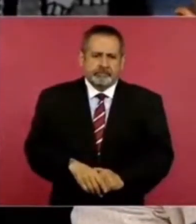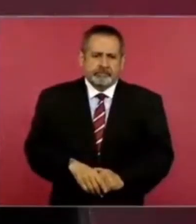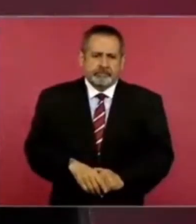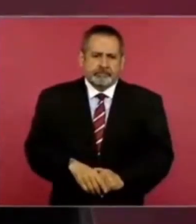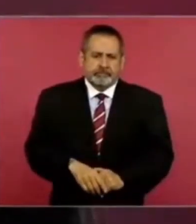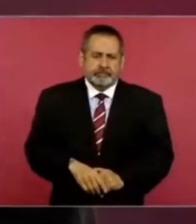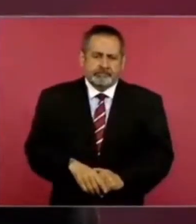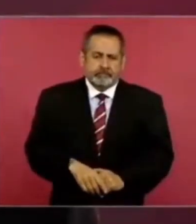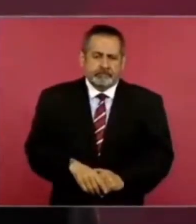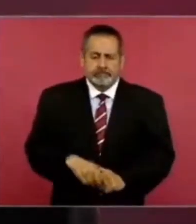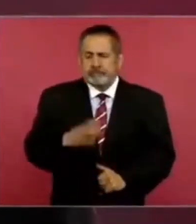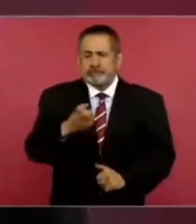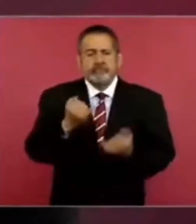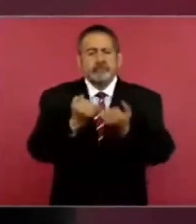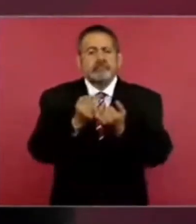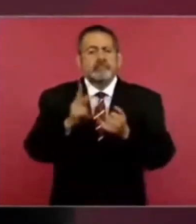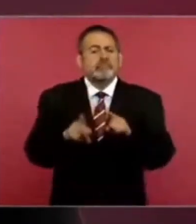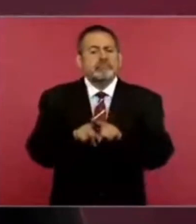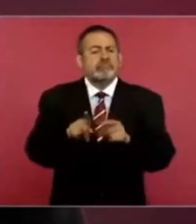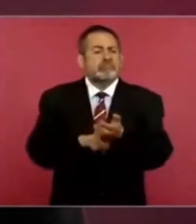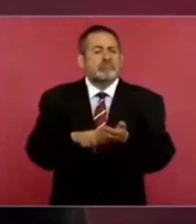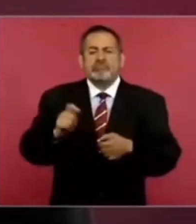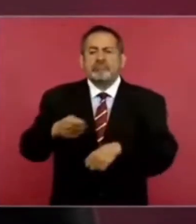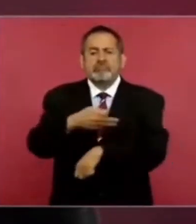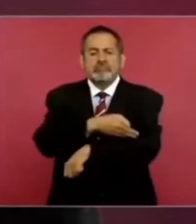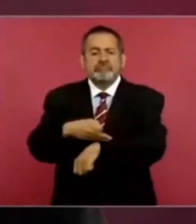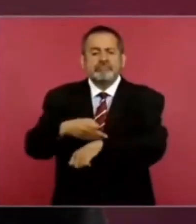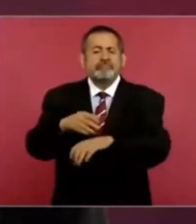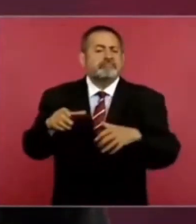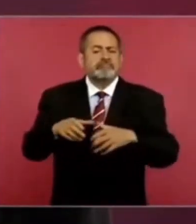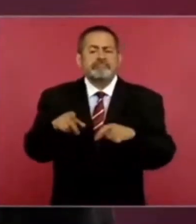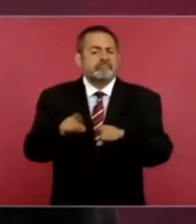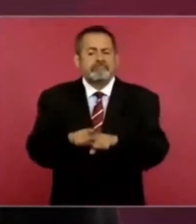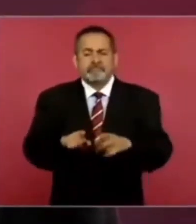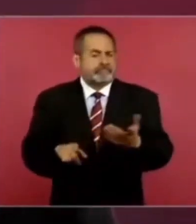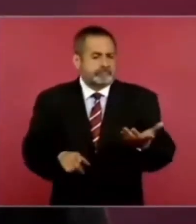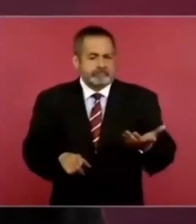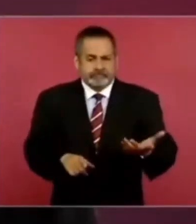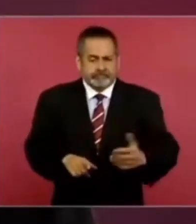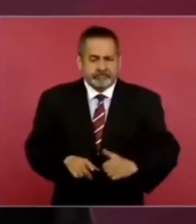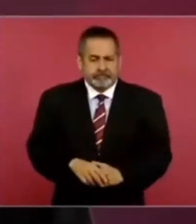Es como lo de la familia. O